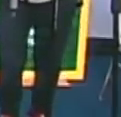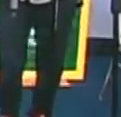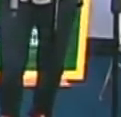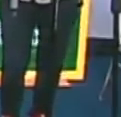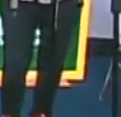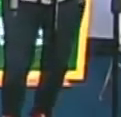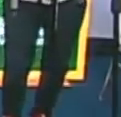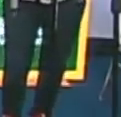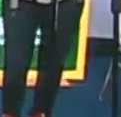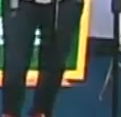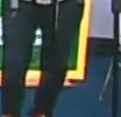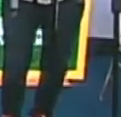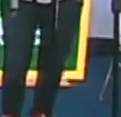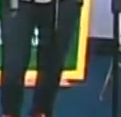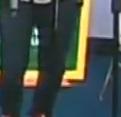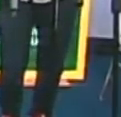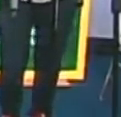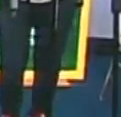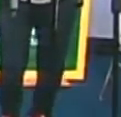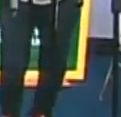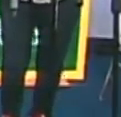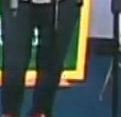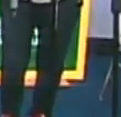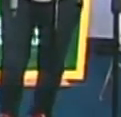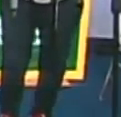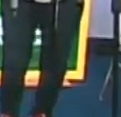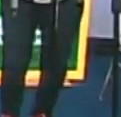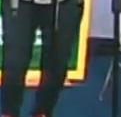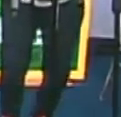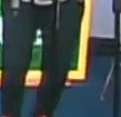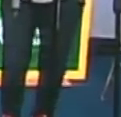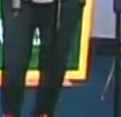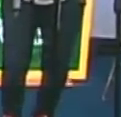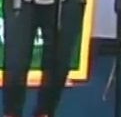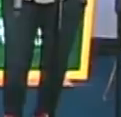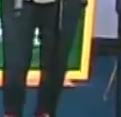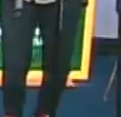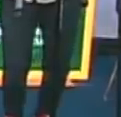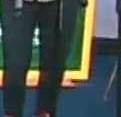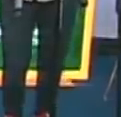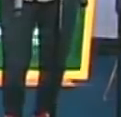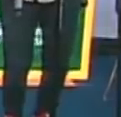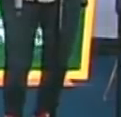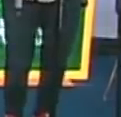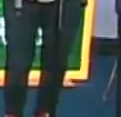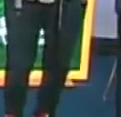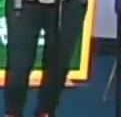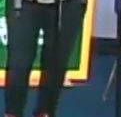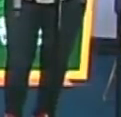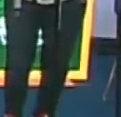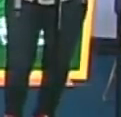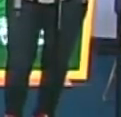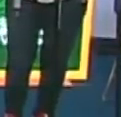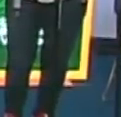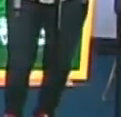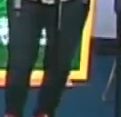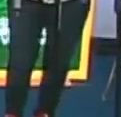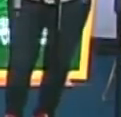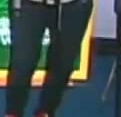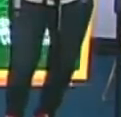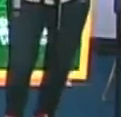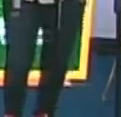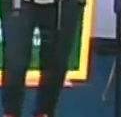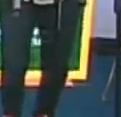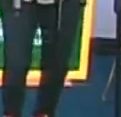Somos de carne Somos Somos hueso Somos gente todo el mundo Buscando paz y vida La